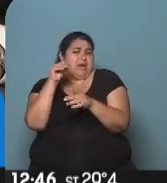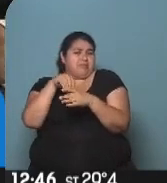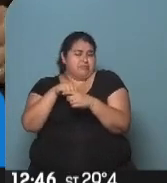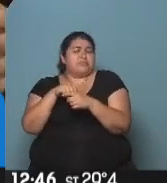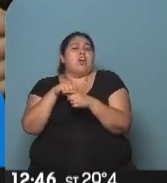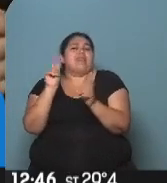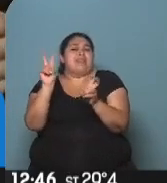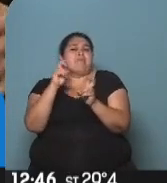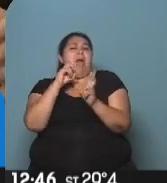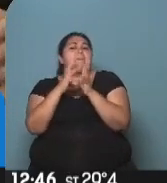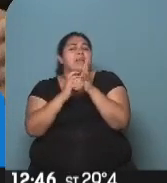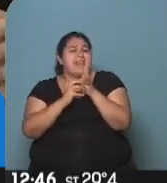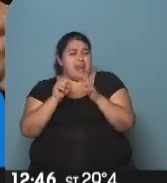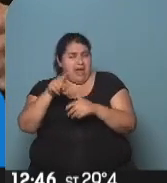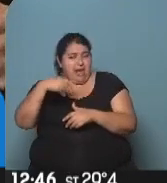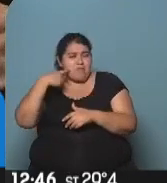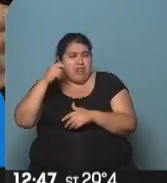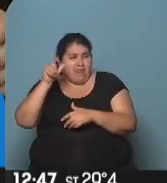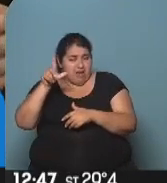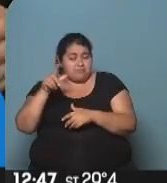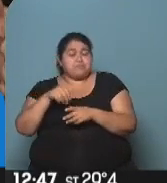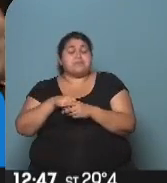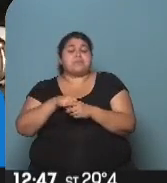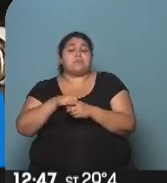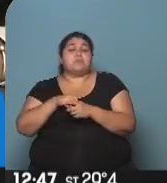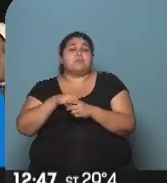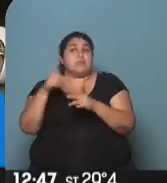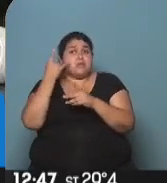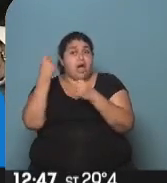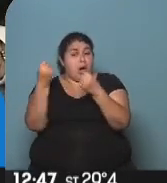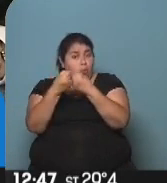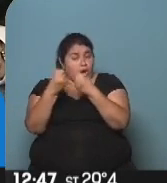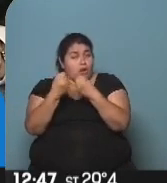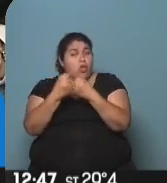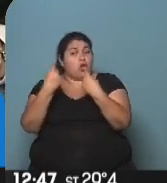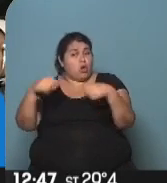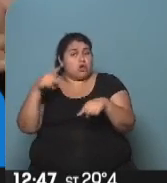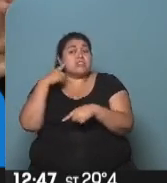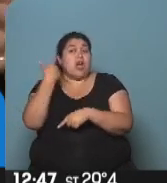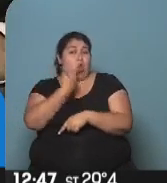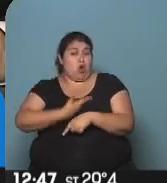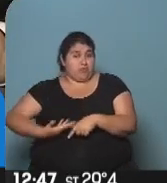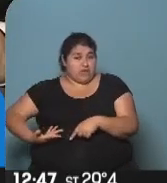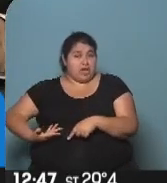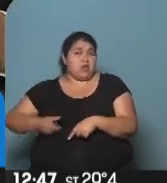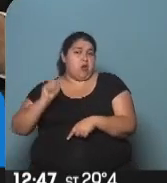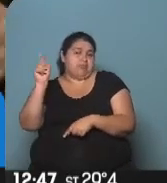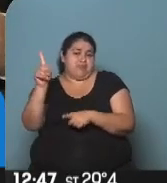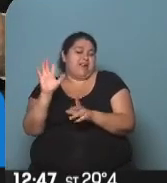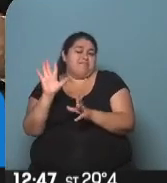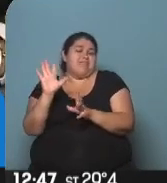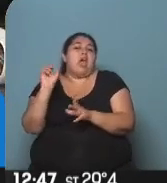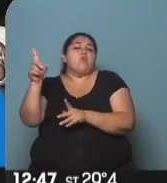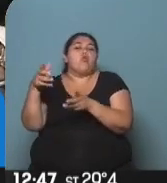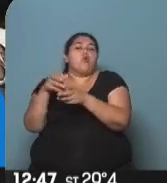minera. Obviamente, la suerte de los acuerdos hechos con el gobierno o el régimen de Maduro, para ellos